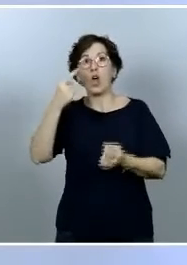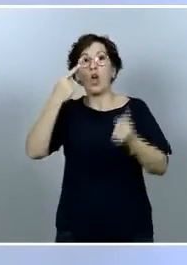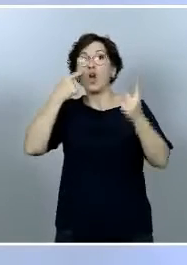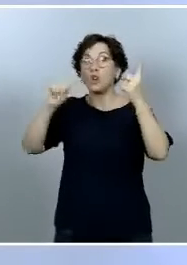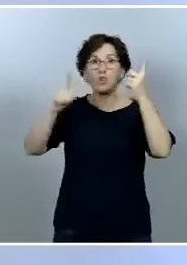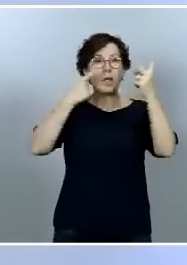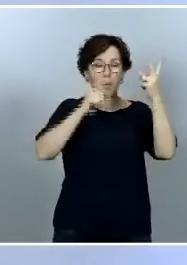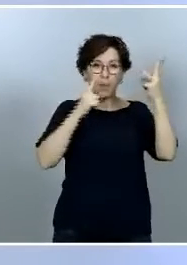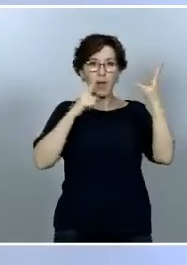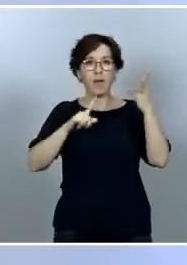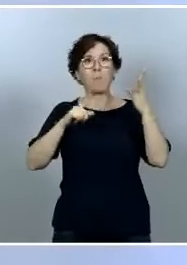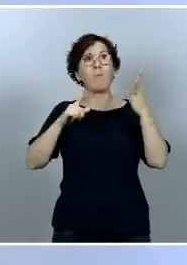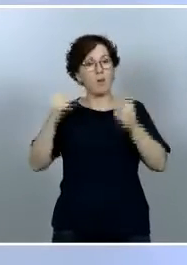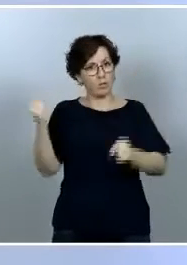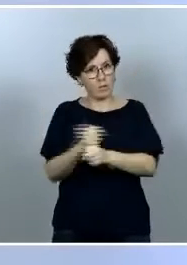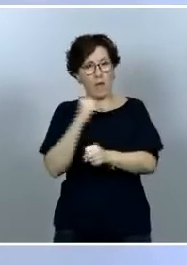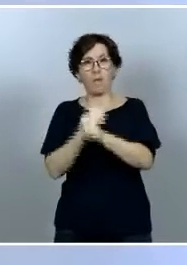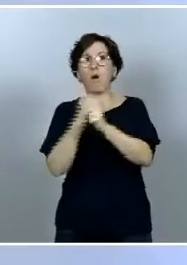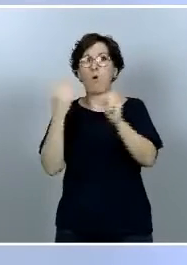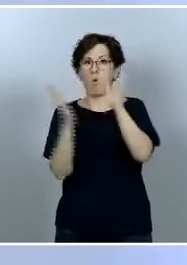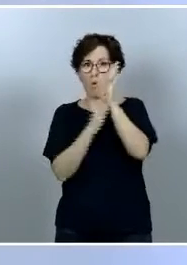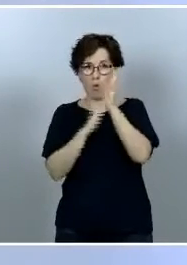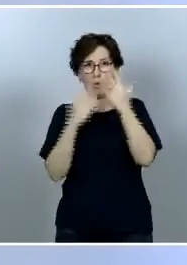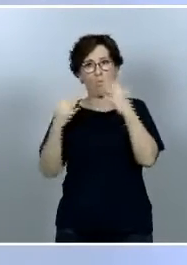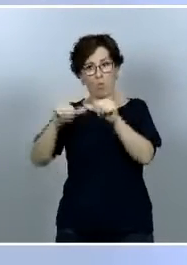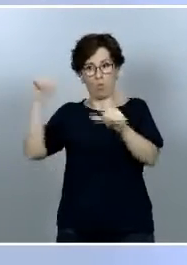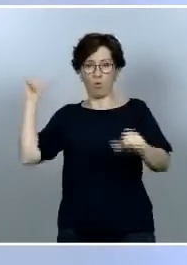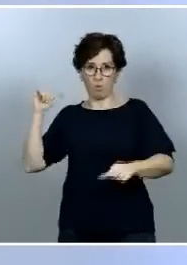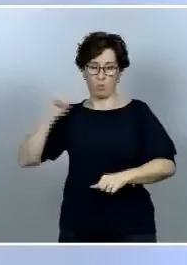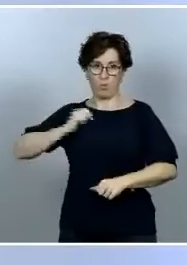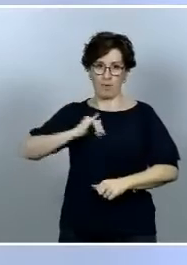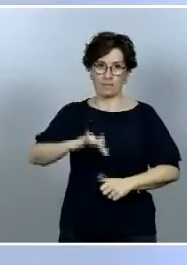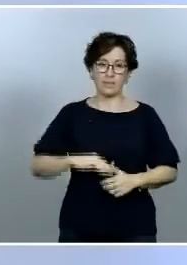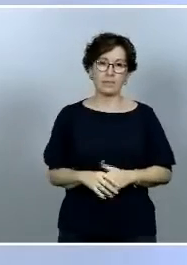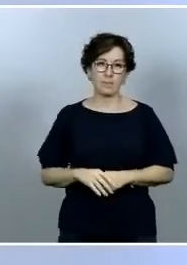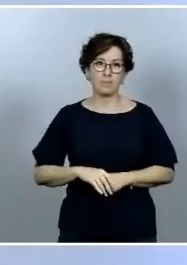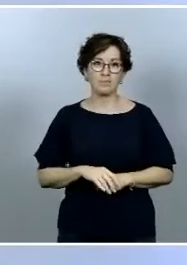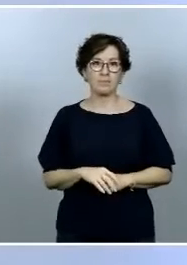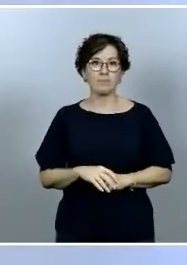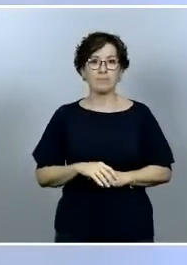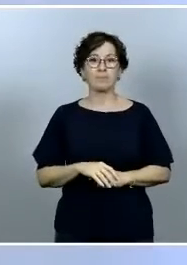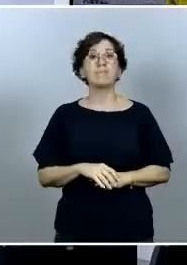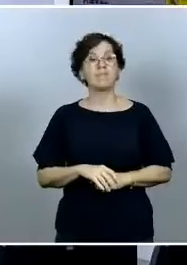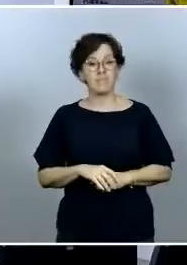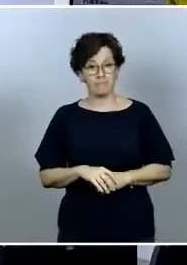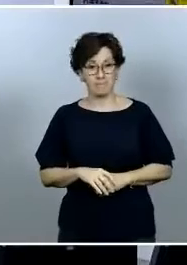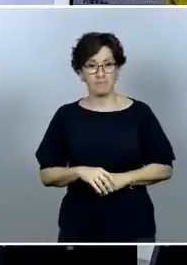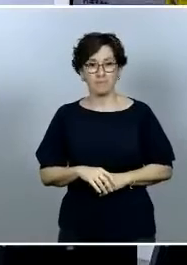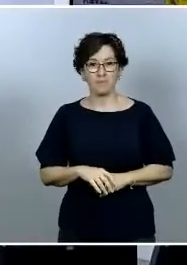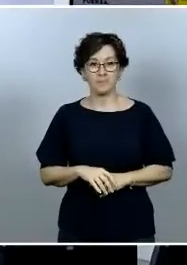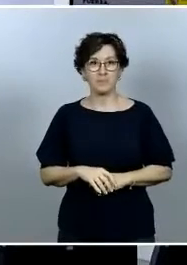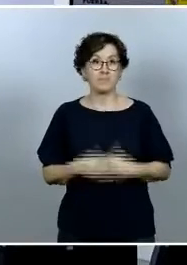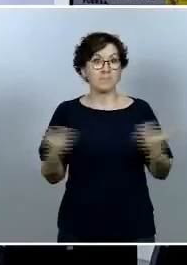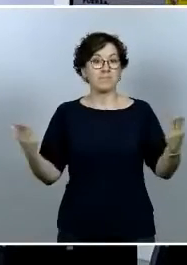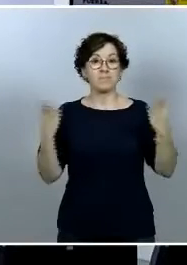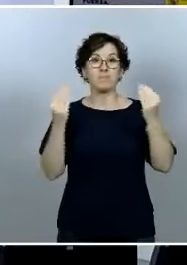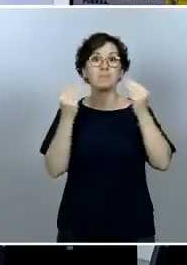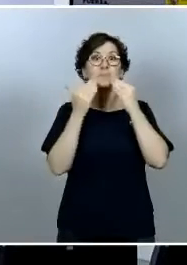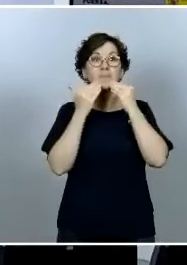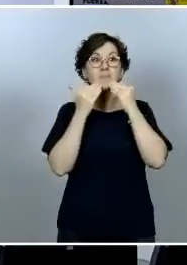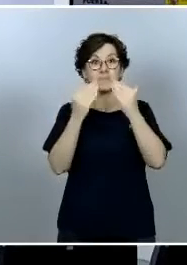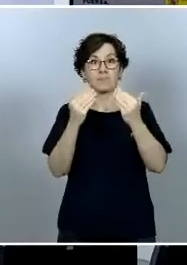con el trabajo que han hecho estos últimos meses así es ministro Muchas gracias por la